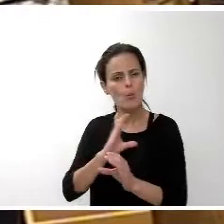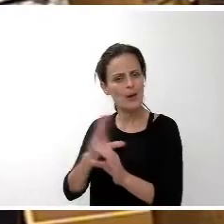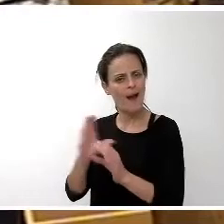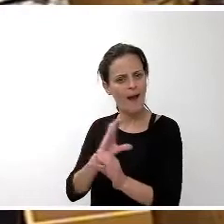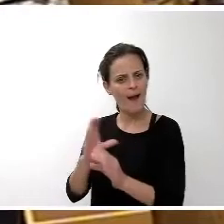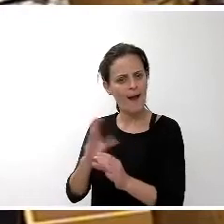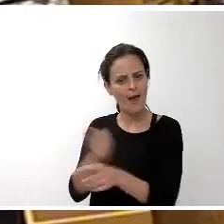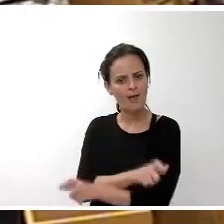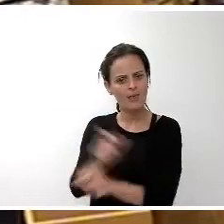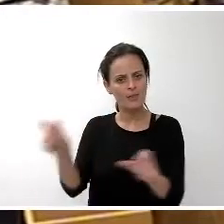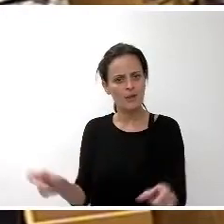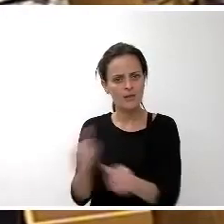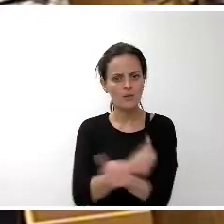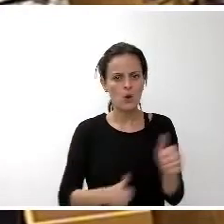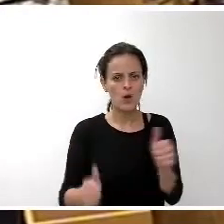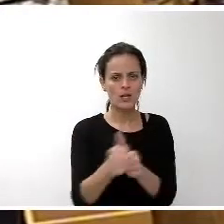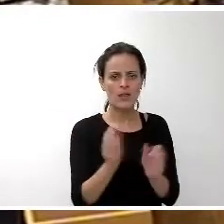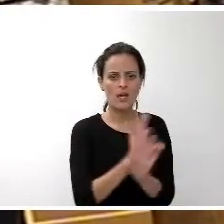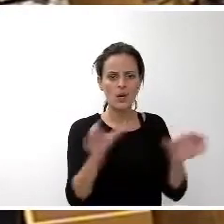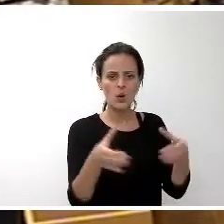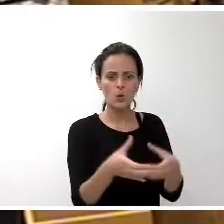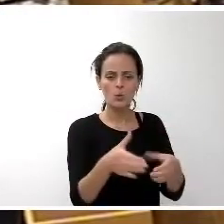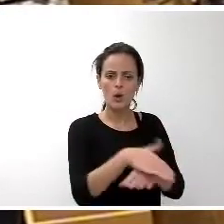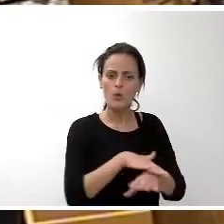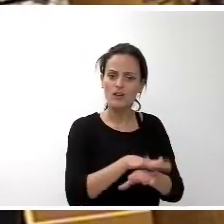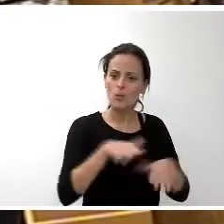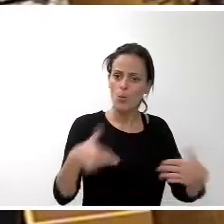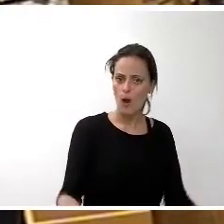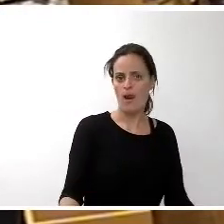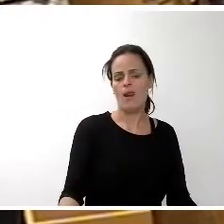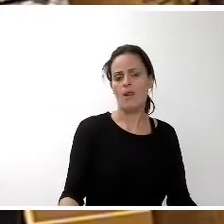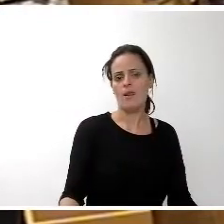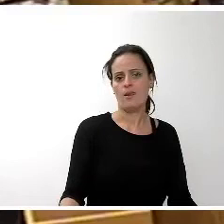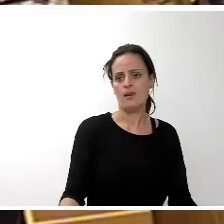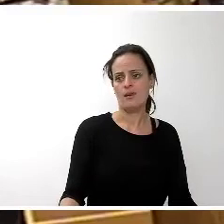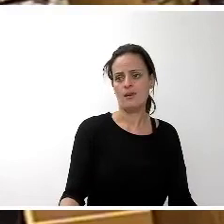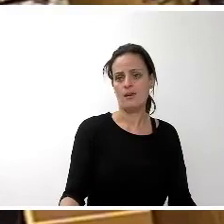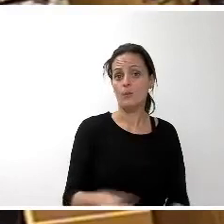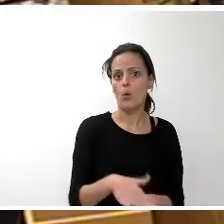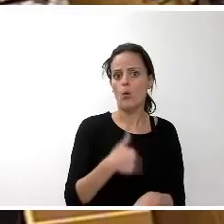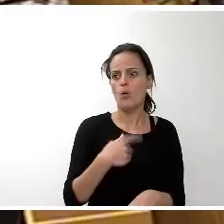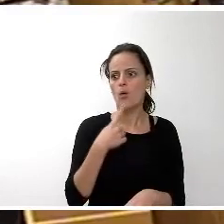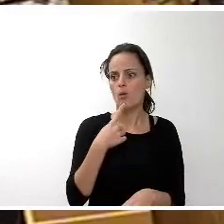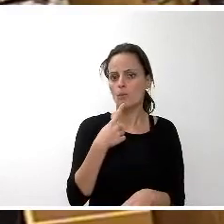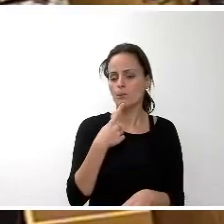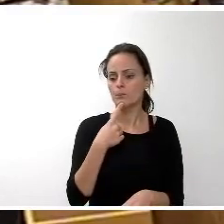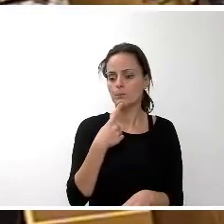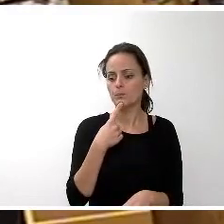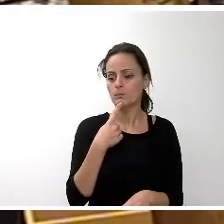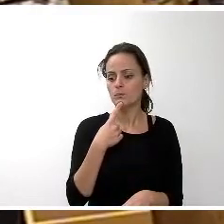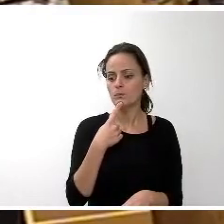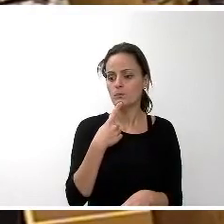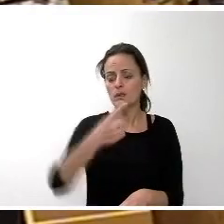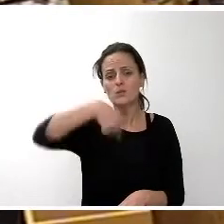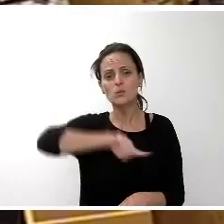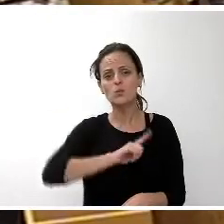prioridades del equipo de gobierno de este equipo de personas que conformamos este gobierno que tiene como principal tarea